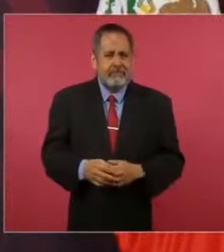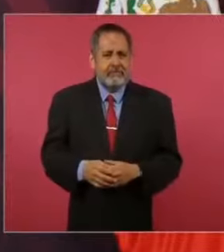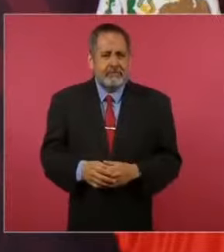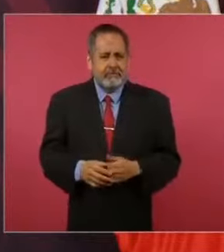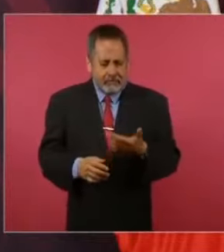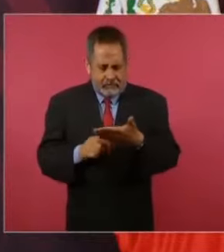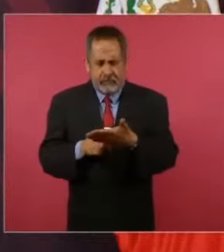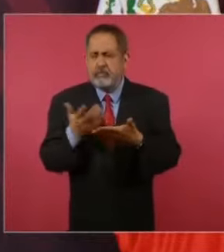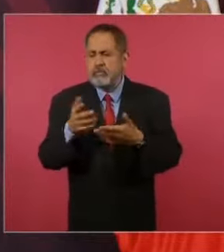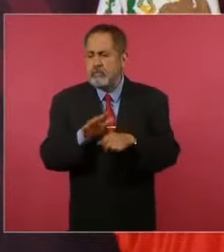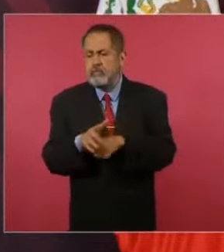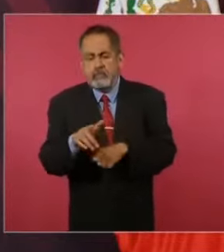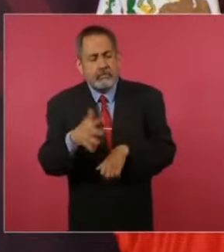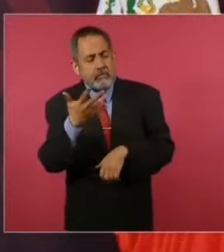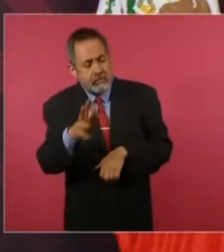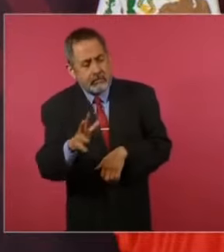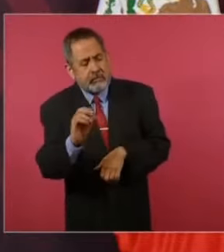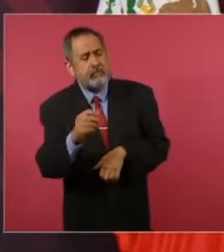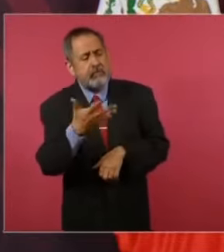¿fue 10 o 10.30?